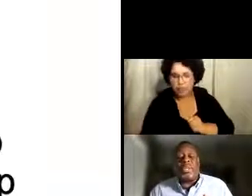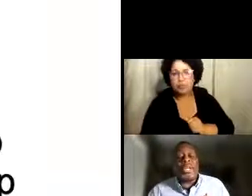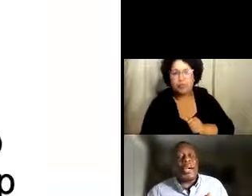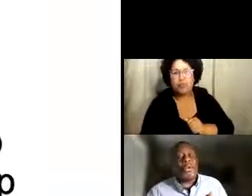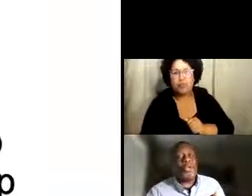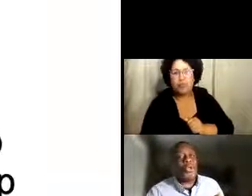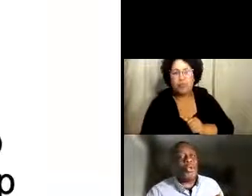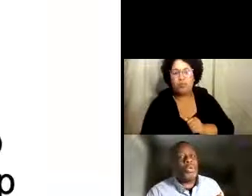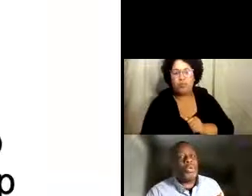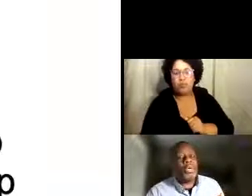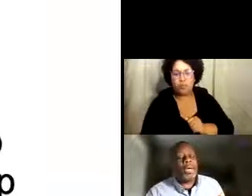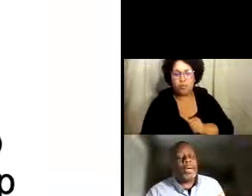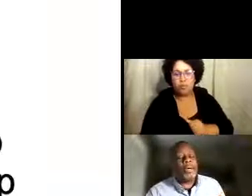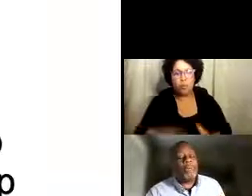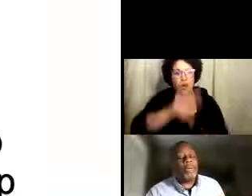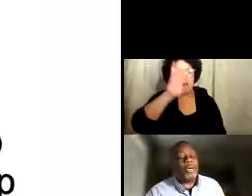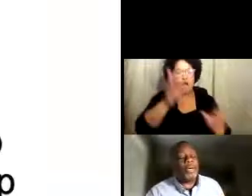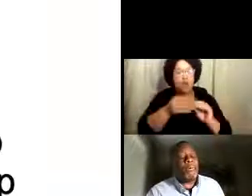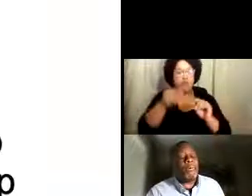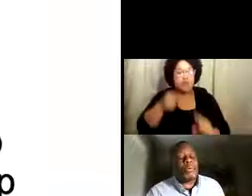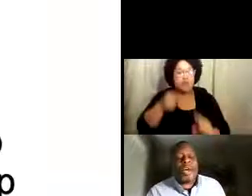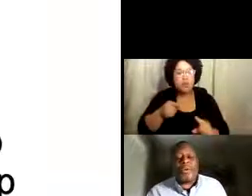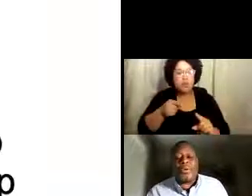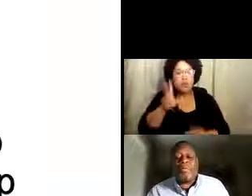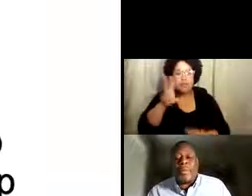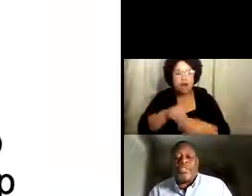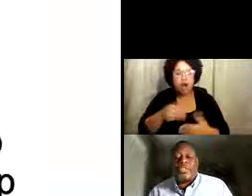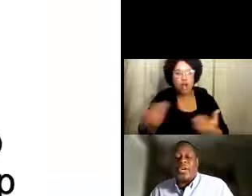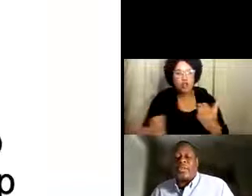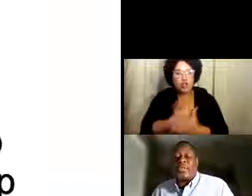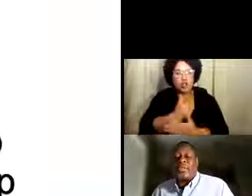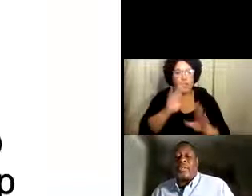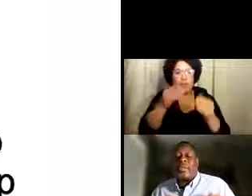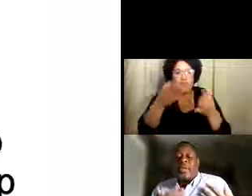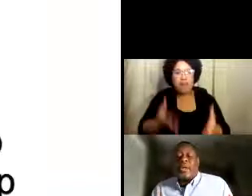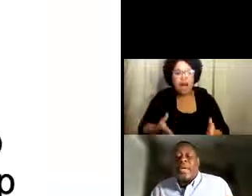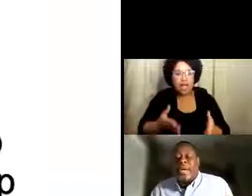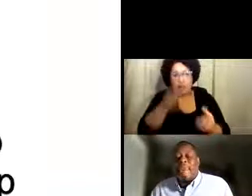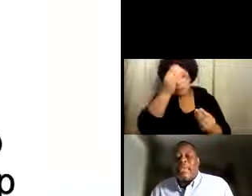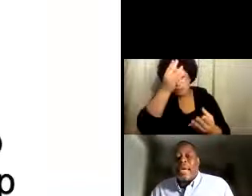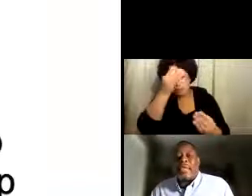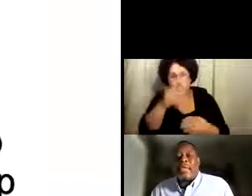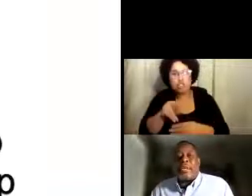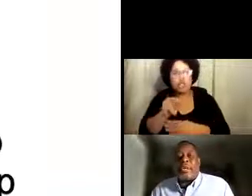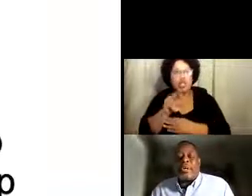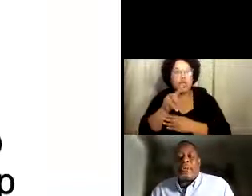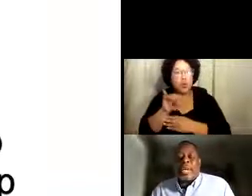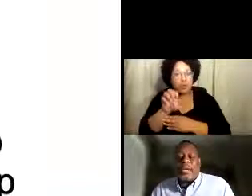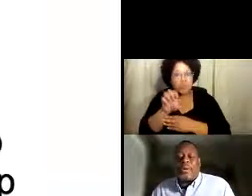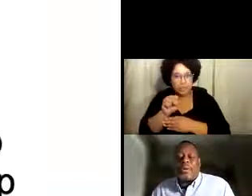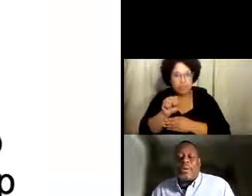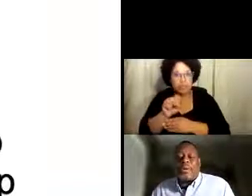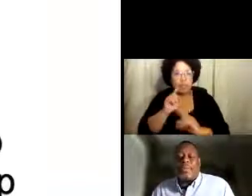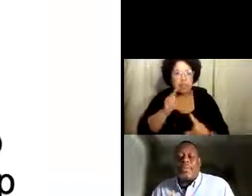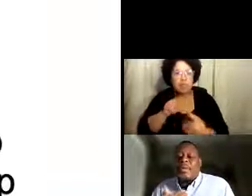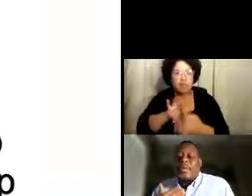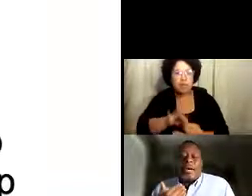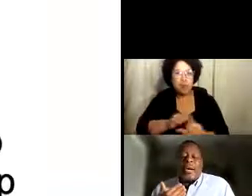Voy a darles un reviso general de lo que se ve incluido en nuestros avisos de información,